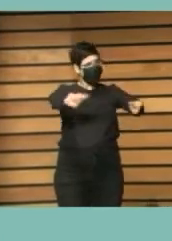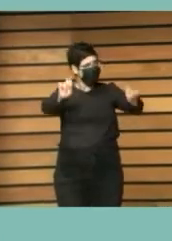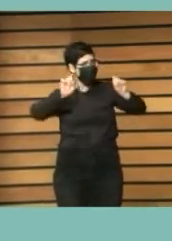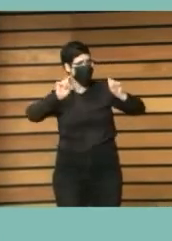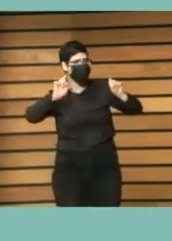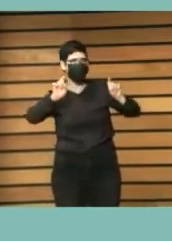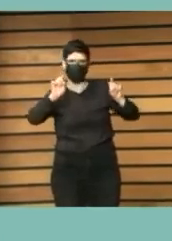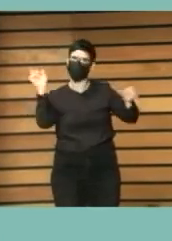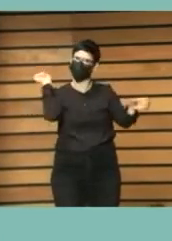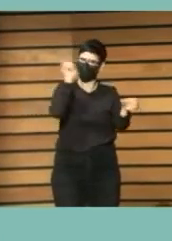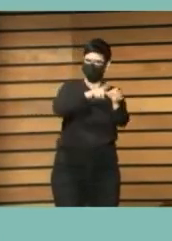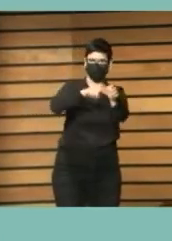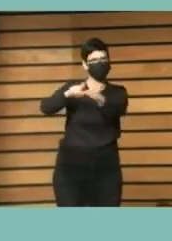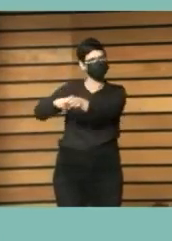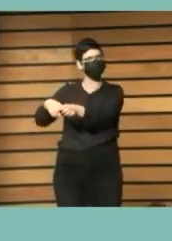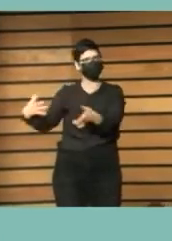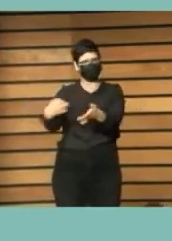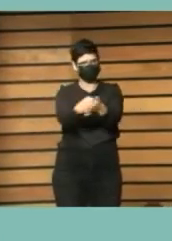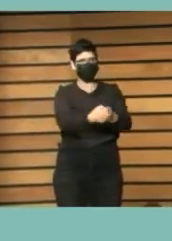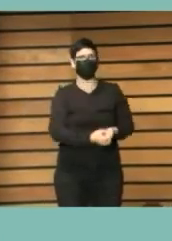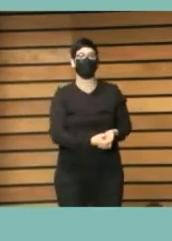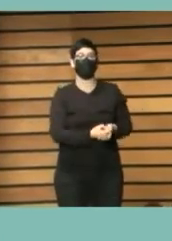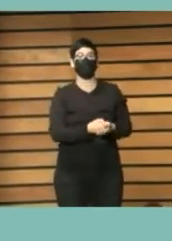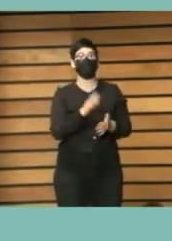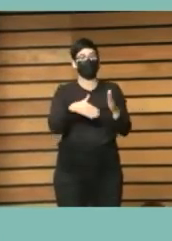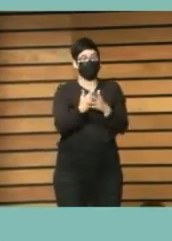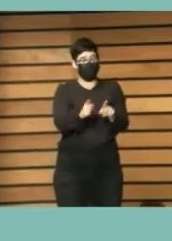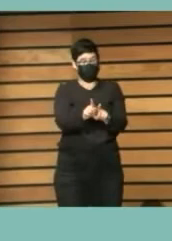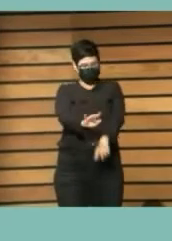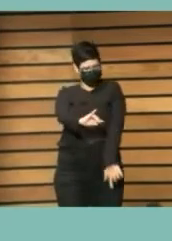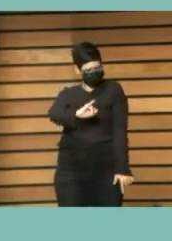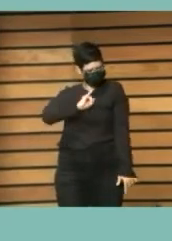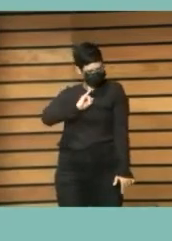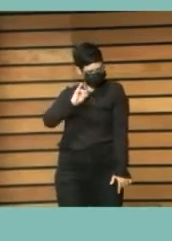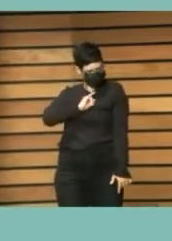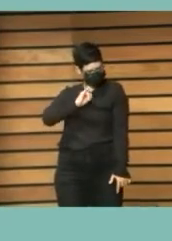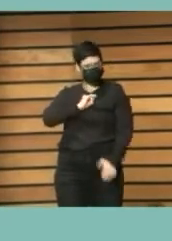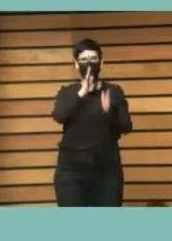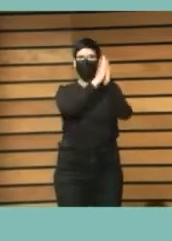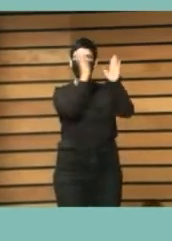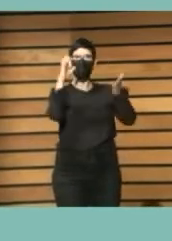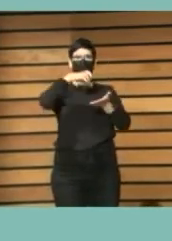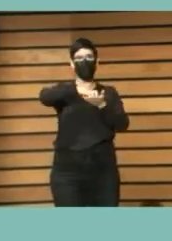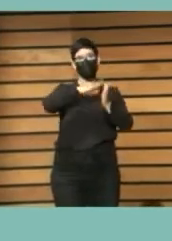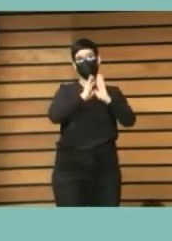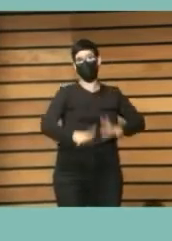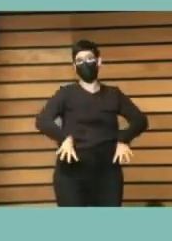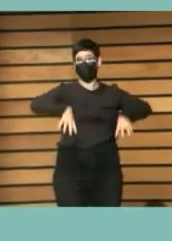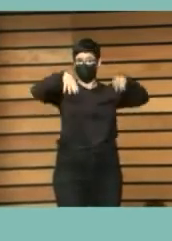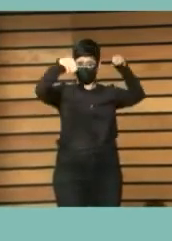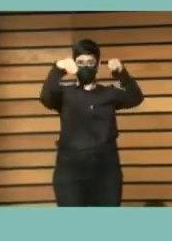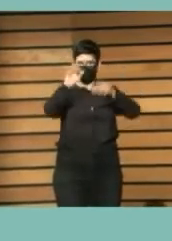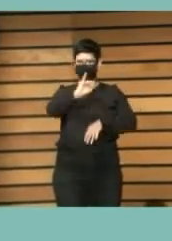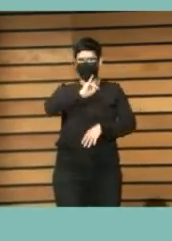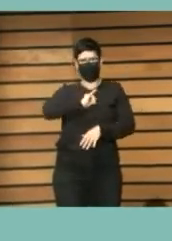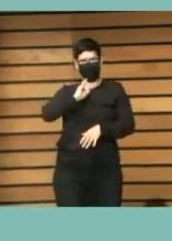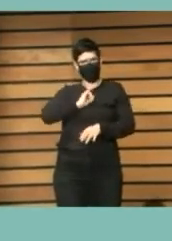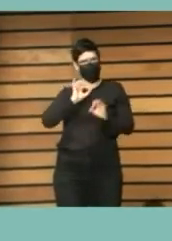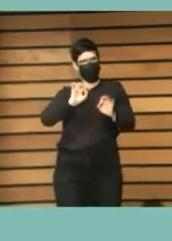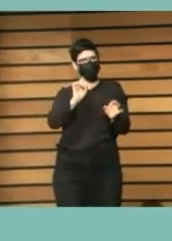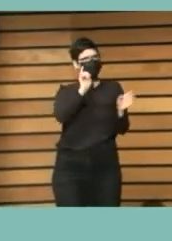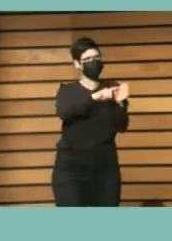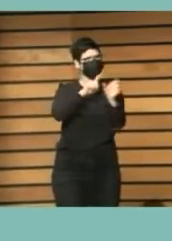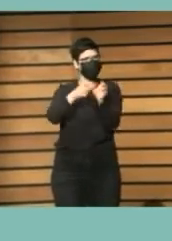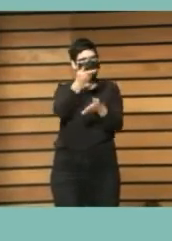hasta tal punto esto está en el ADN digamos de la biblioteca de Arucas que yo se lo he comentado a Alicia en alguna